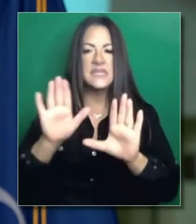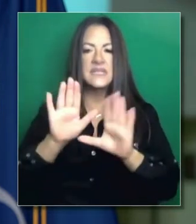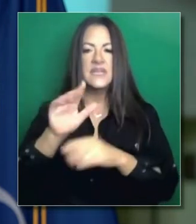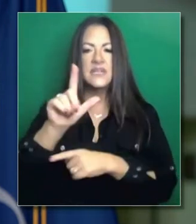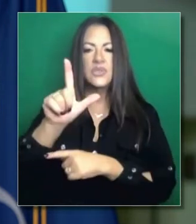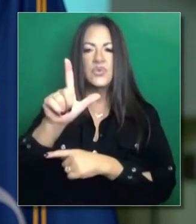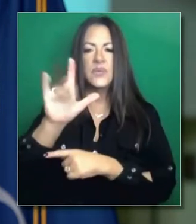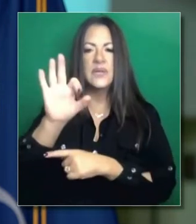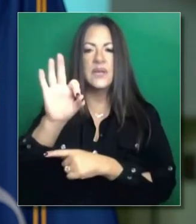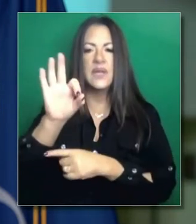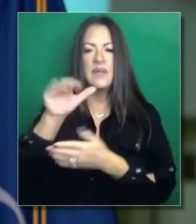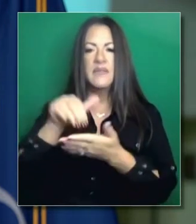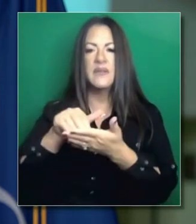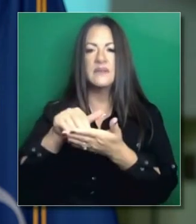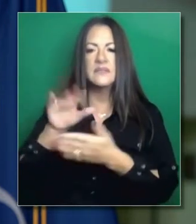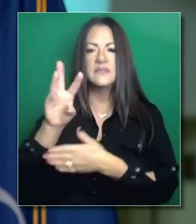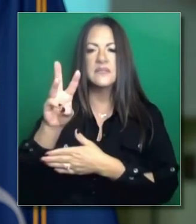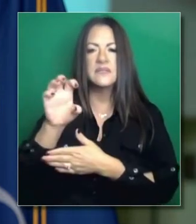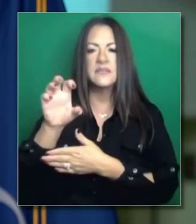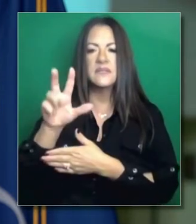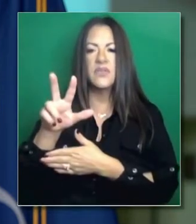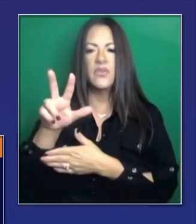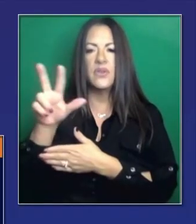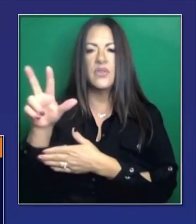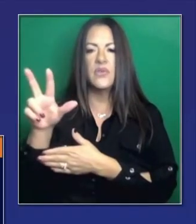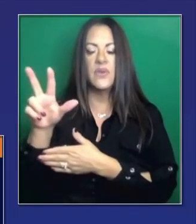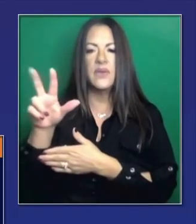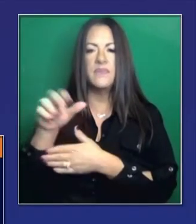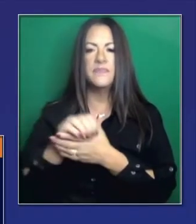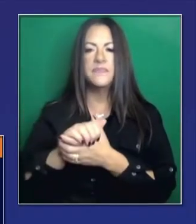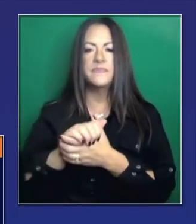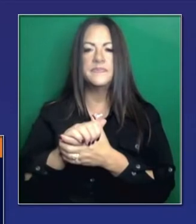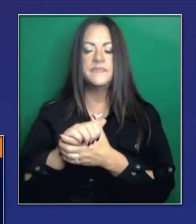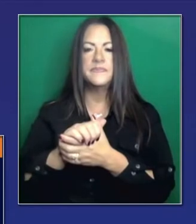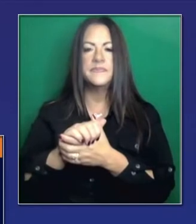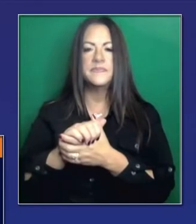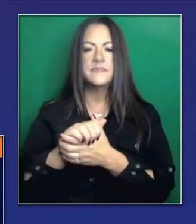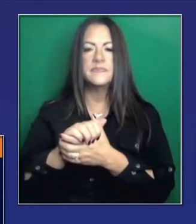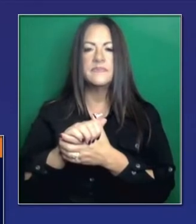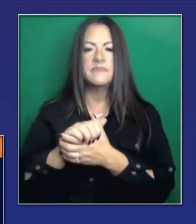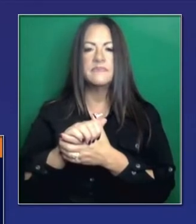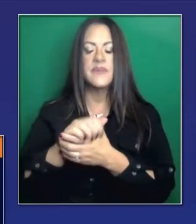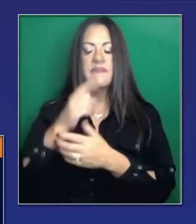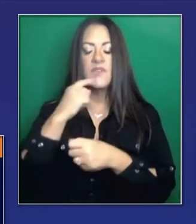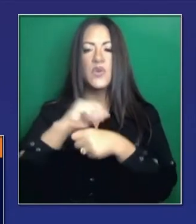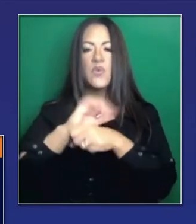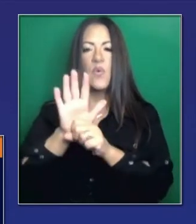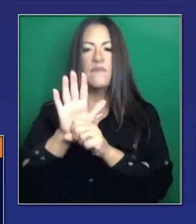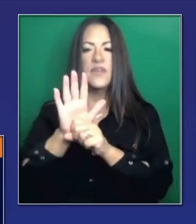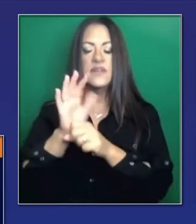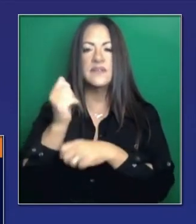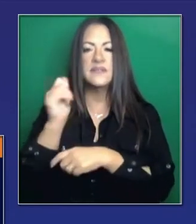29,633 casos de COVID-19.